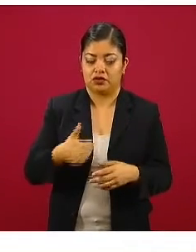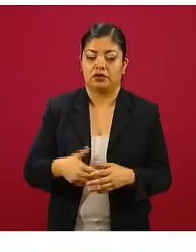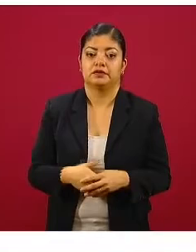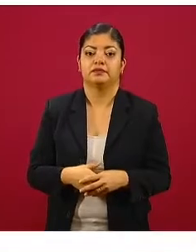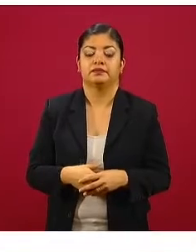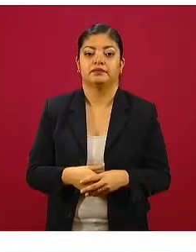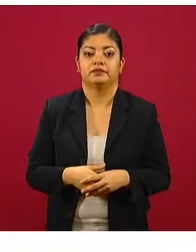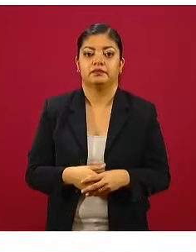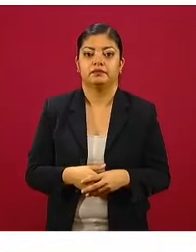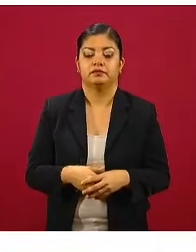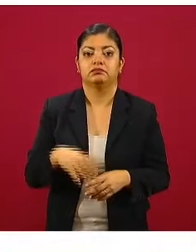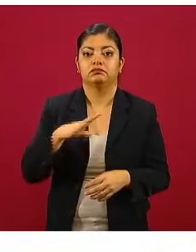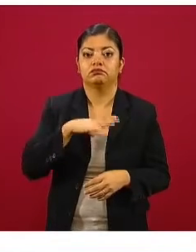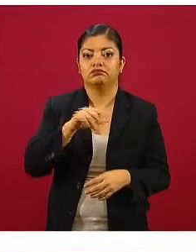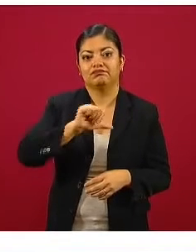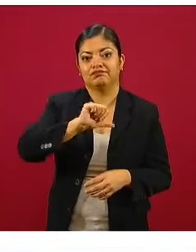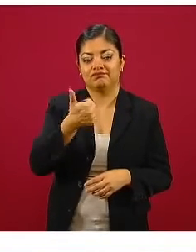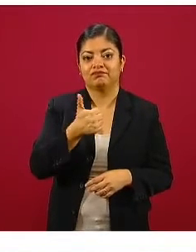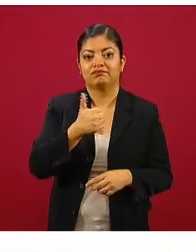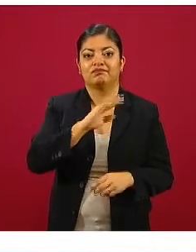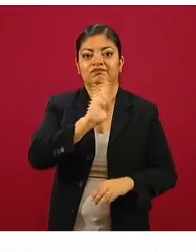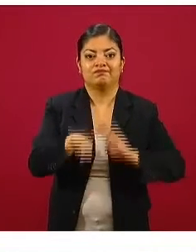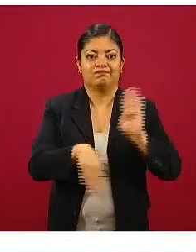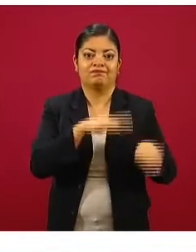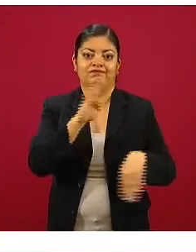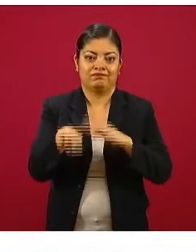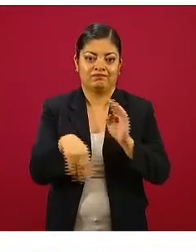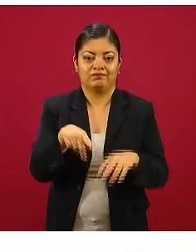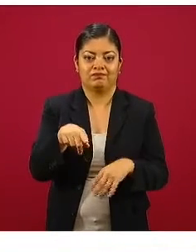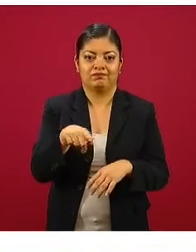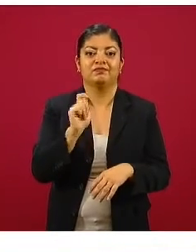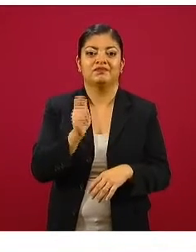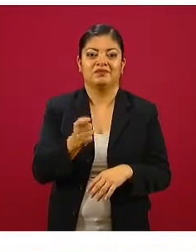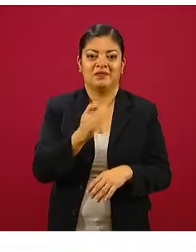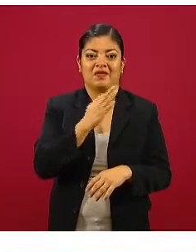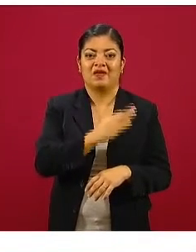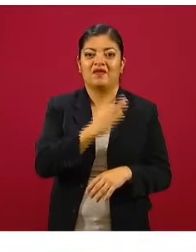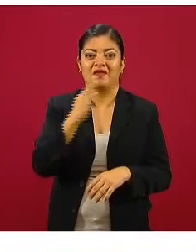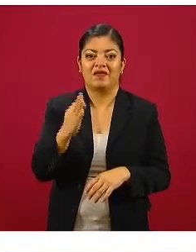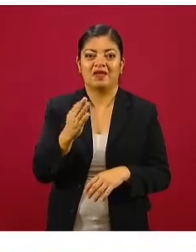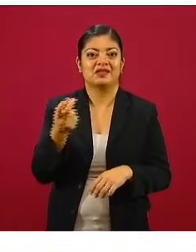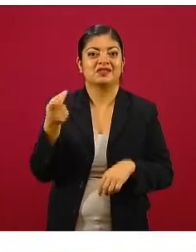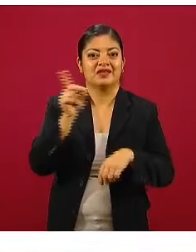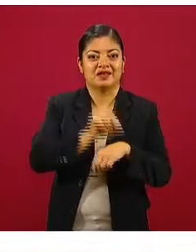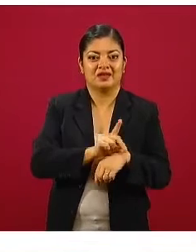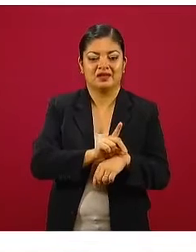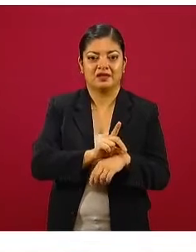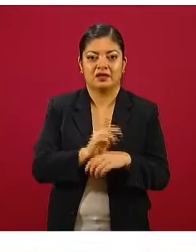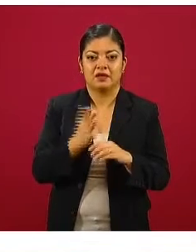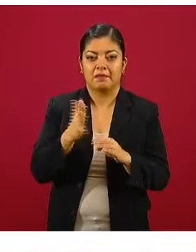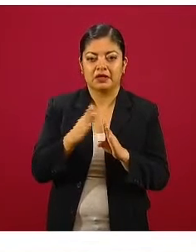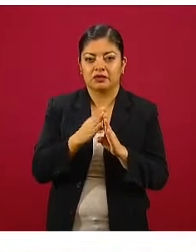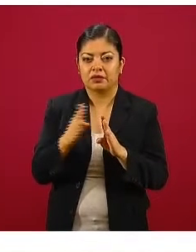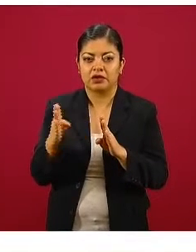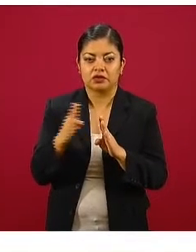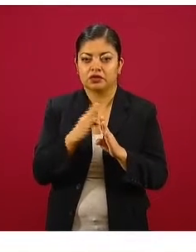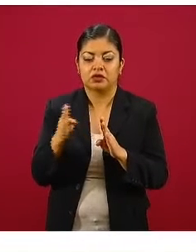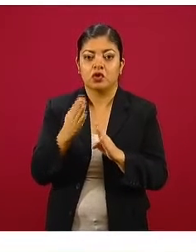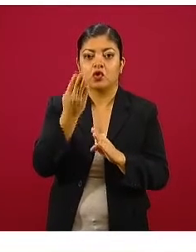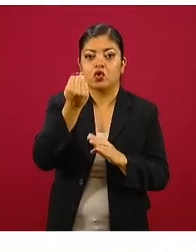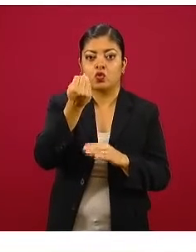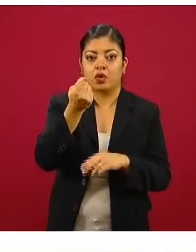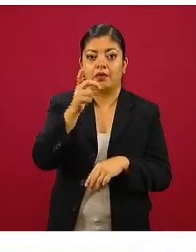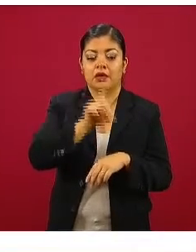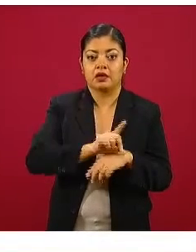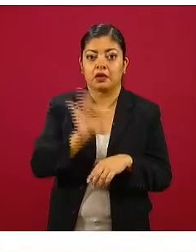Tenemos las defunciones que han ido acompañando, desde luego, en fecha de ocurrencia, con un desfase promedio de nueve días, que se puede